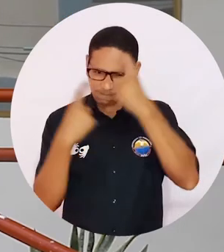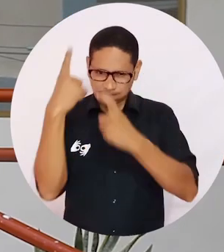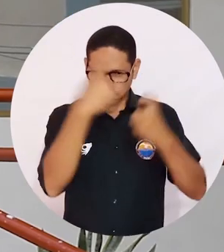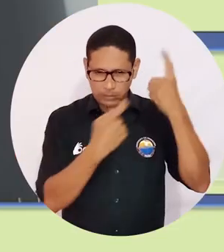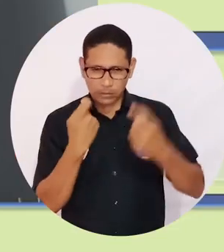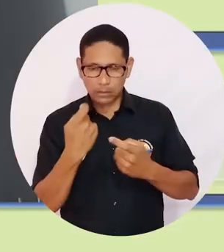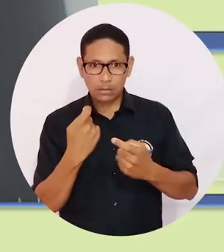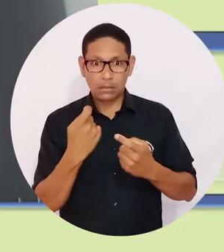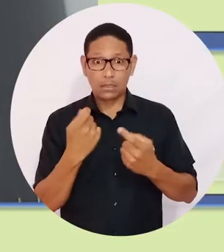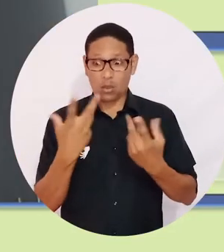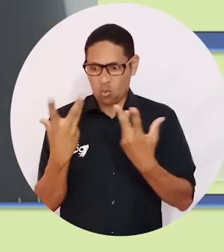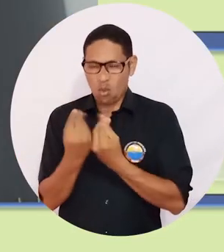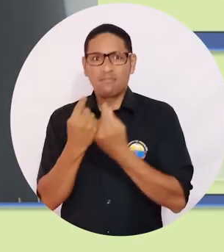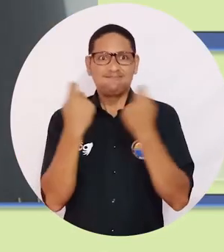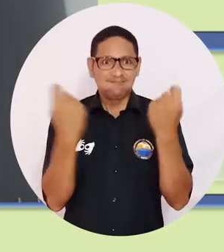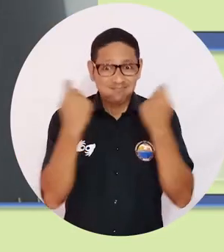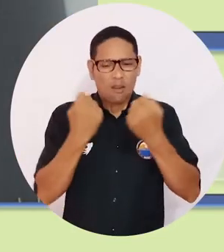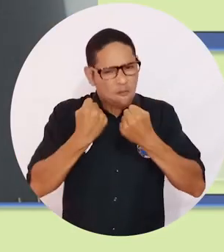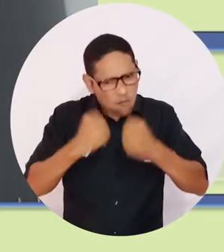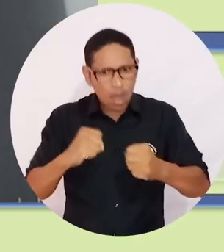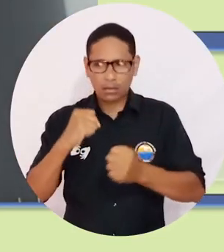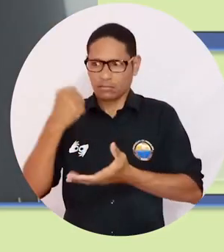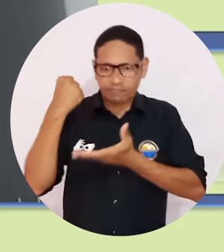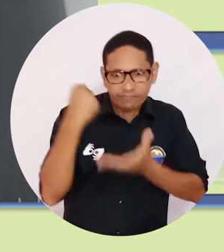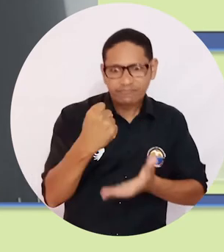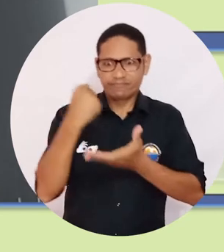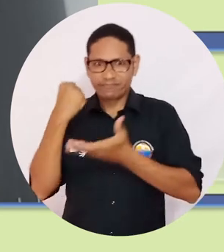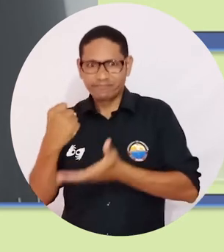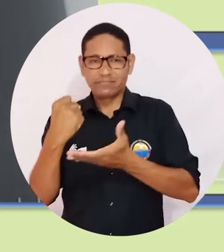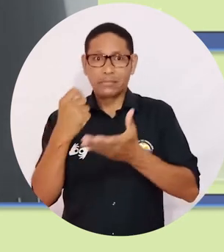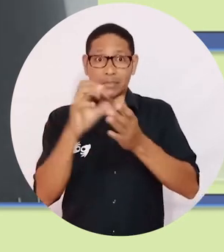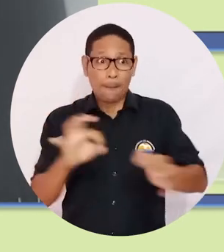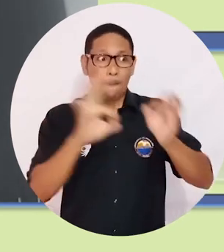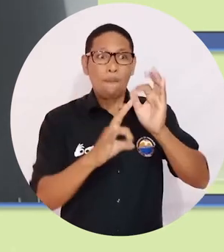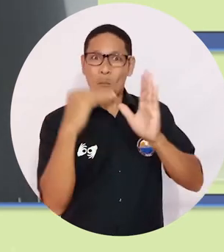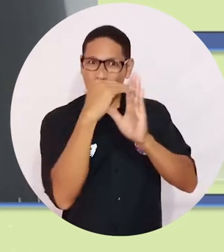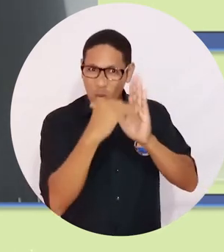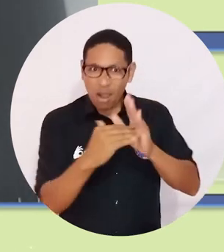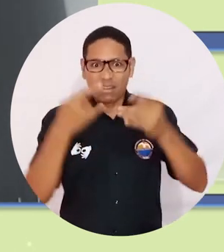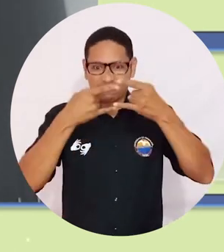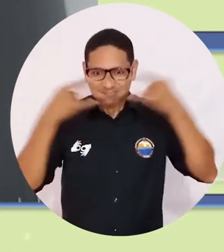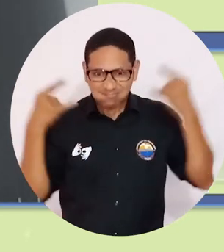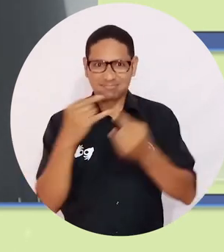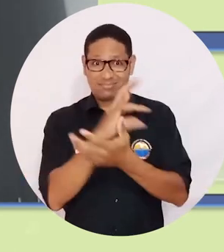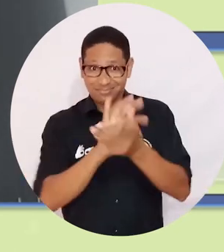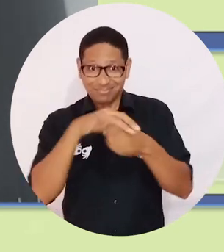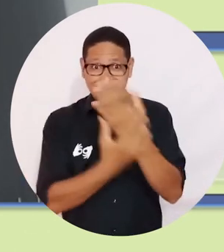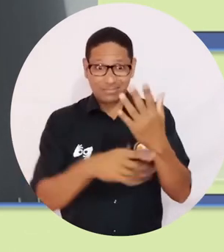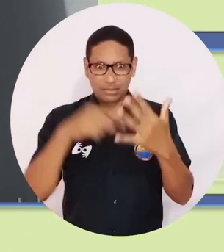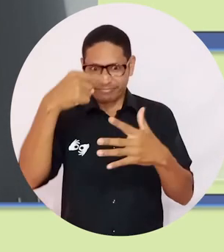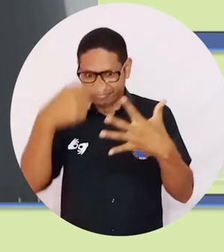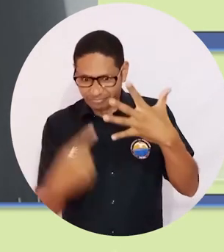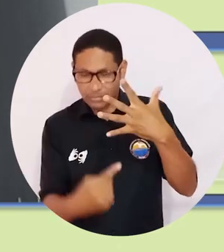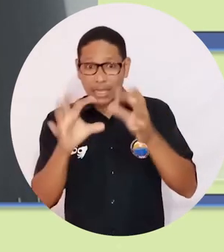minucioso, el comercio ha hecho un gran esfuerzo, se han hecho muchas inversiones para que se puedan cumplir los protocolos de bioseguridad,